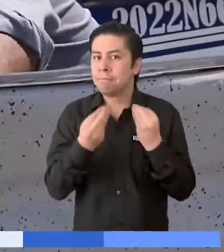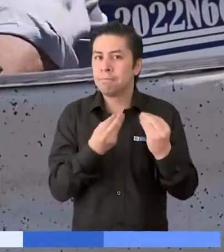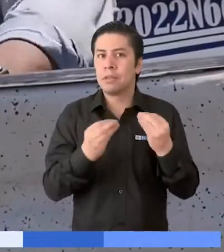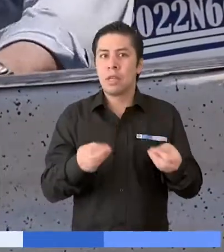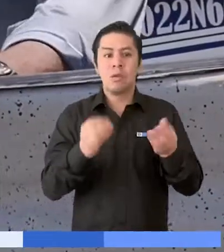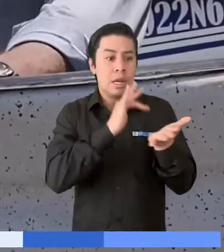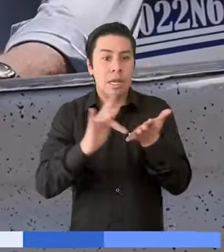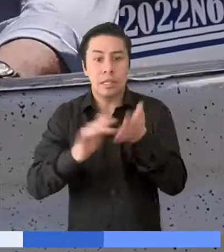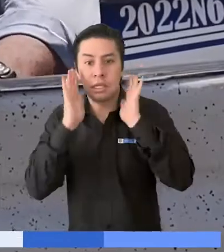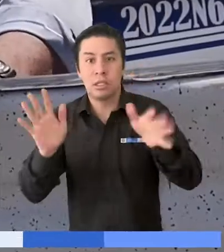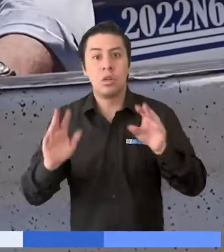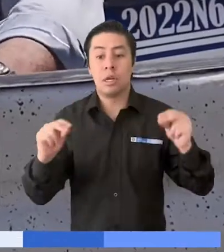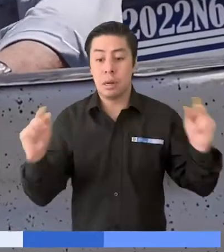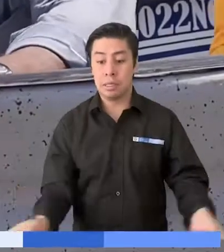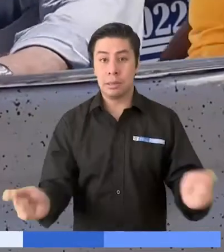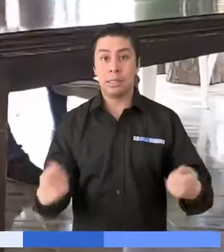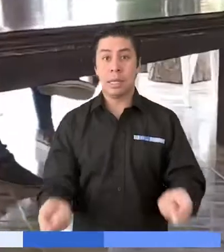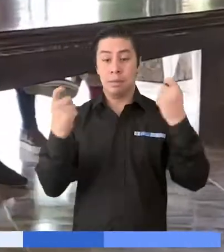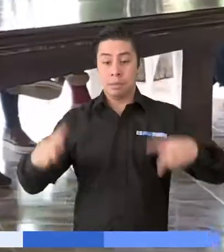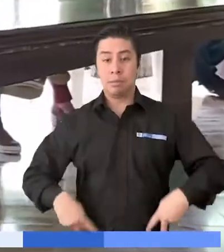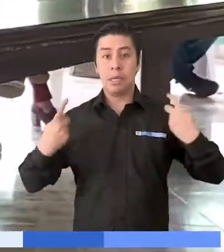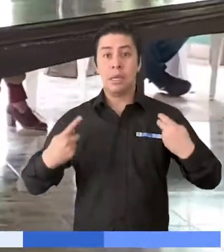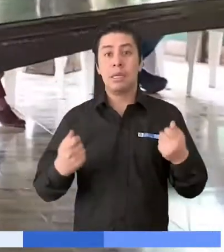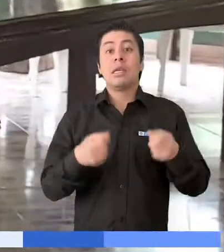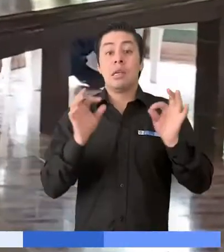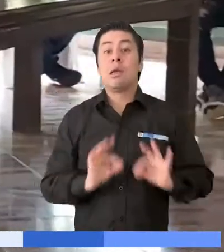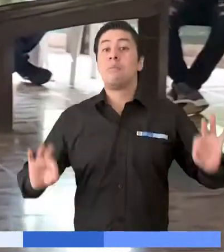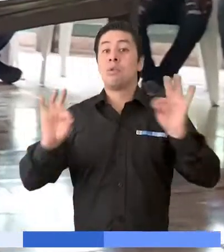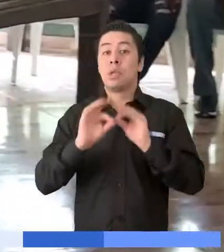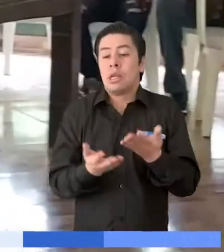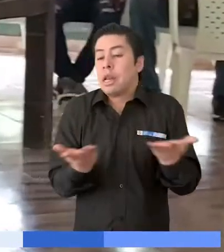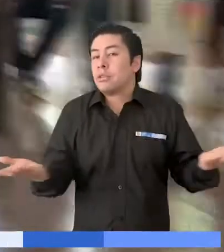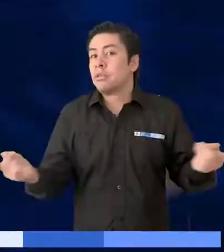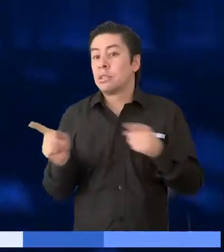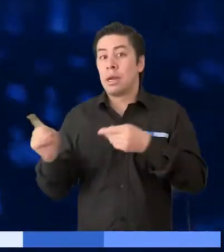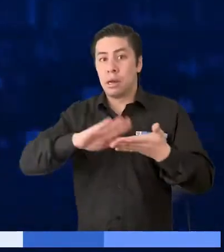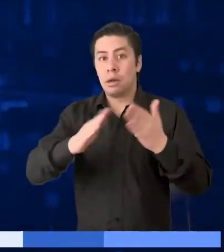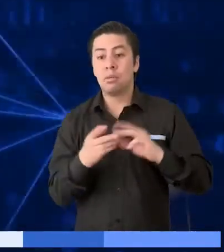rápida para salvaguardar vidas, entre otros aspectos importantes para la comunidad.